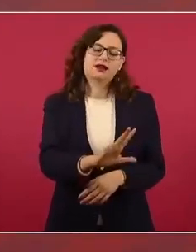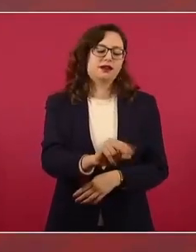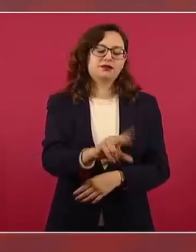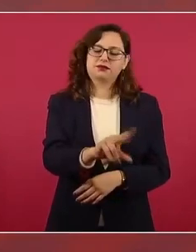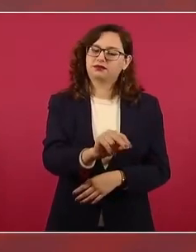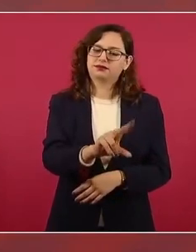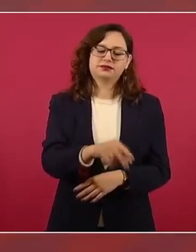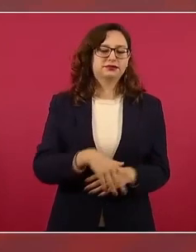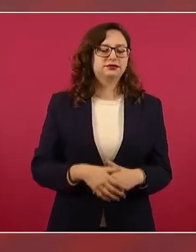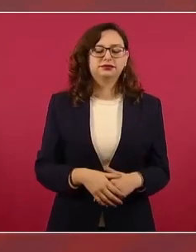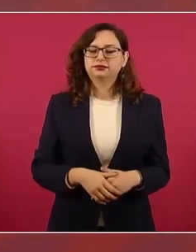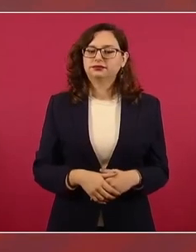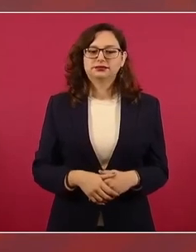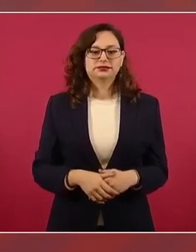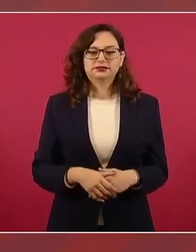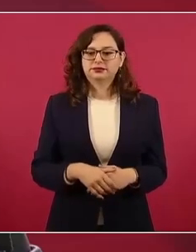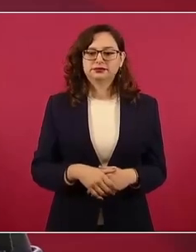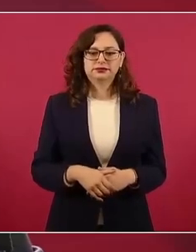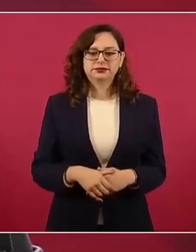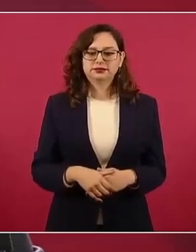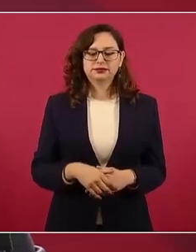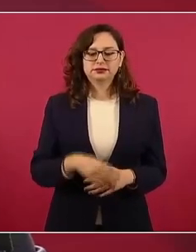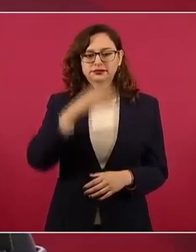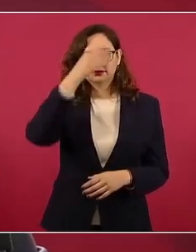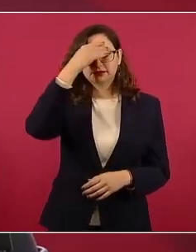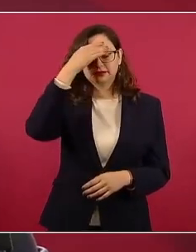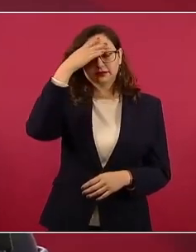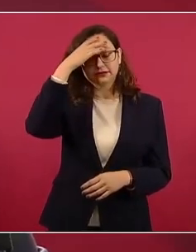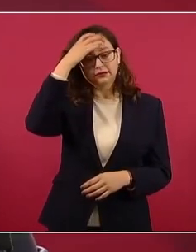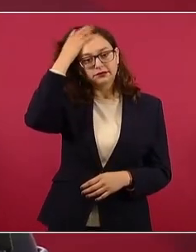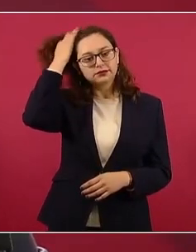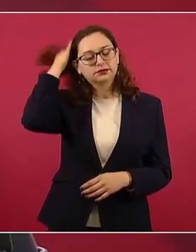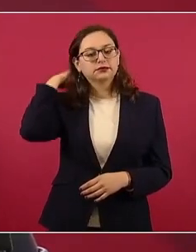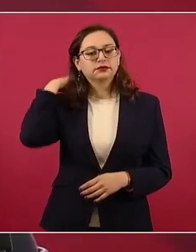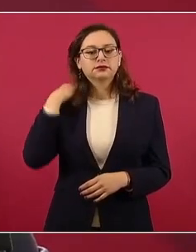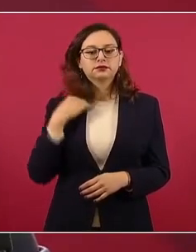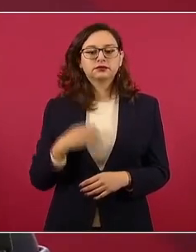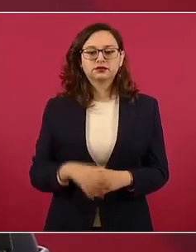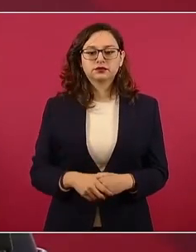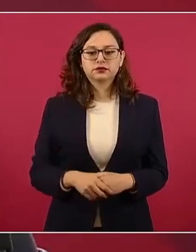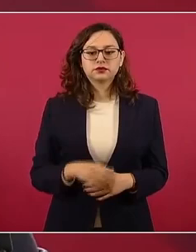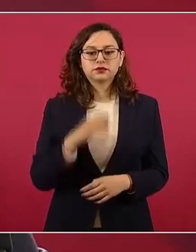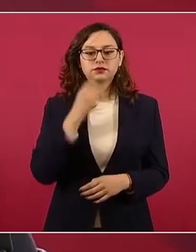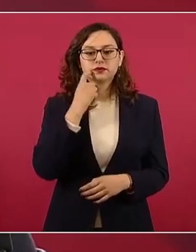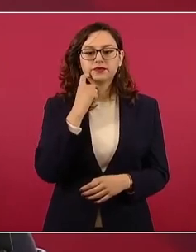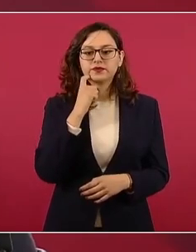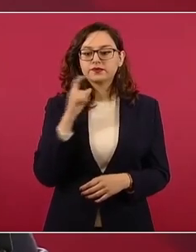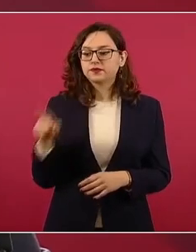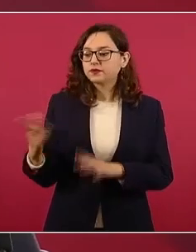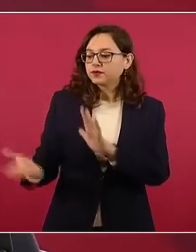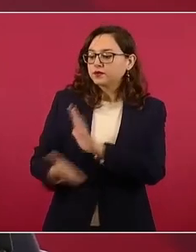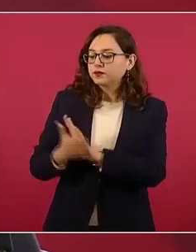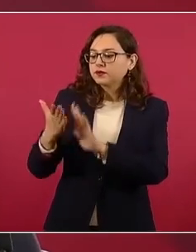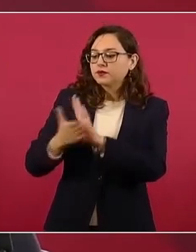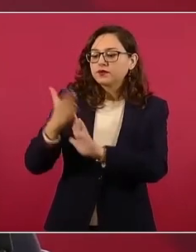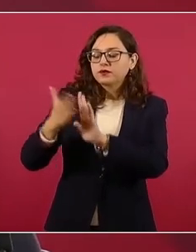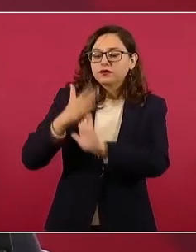No, son obras públicas